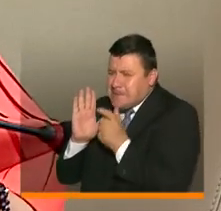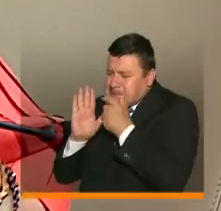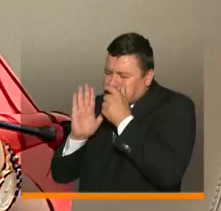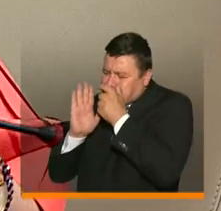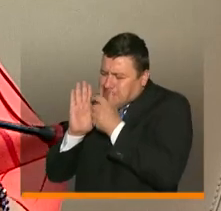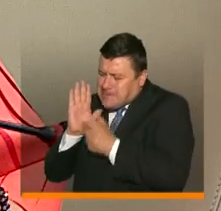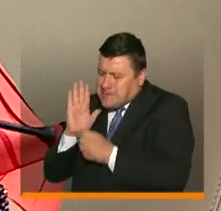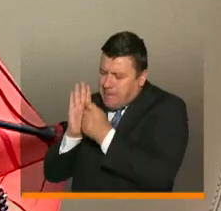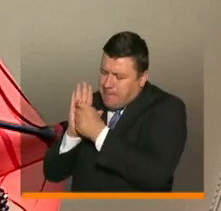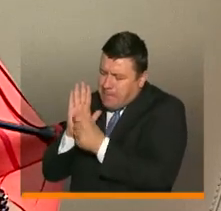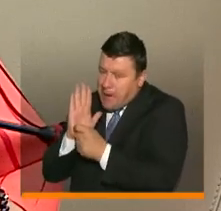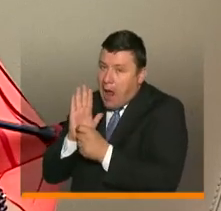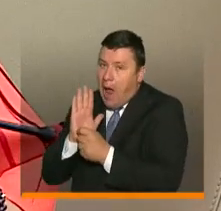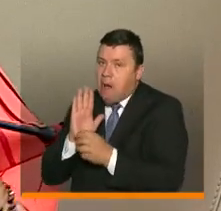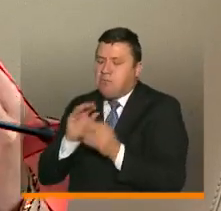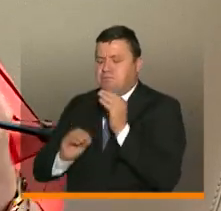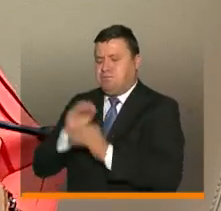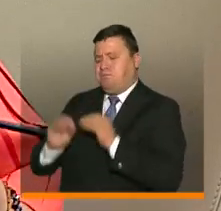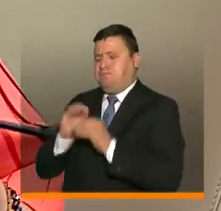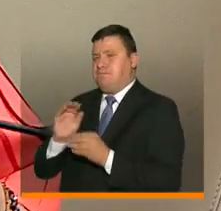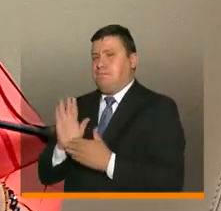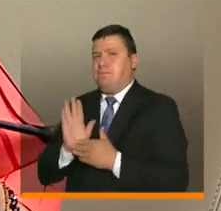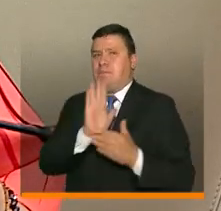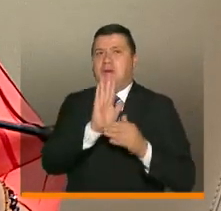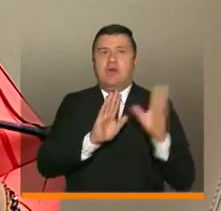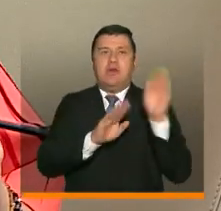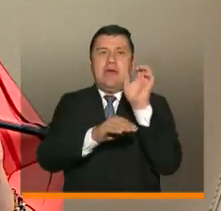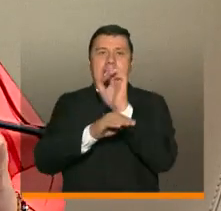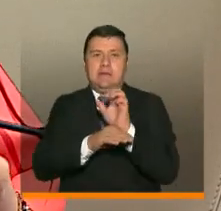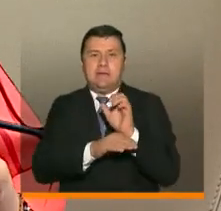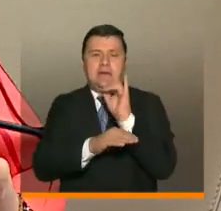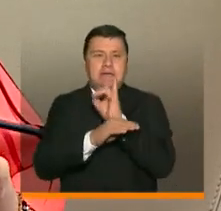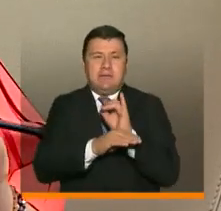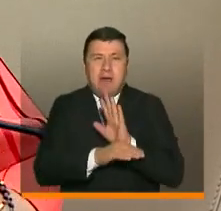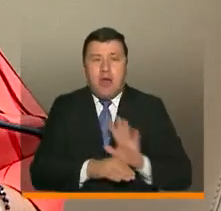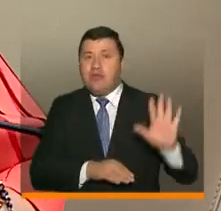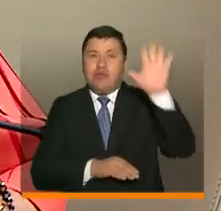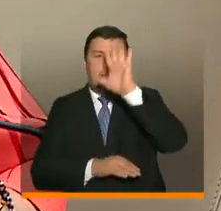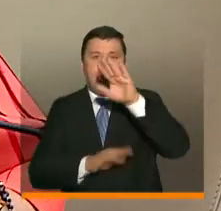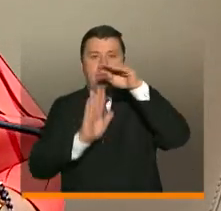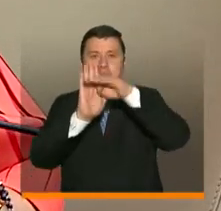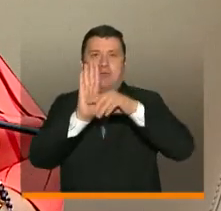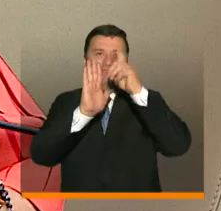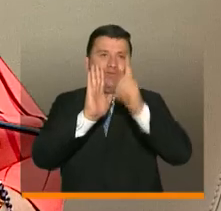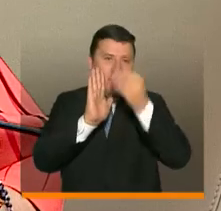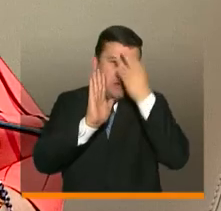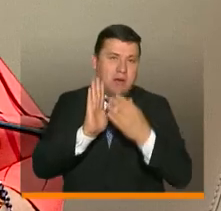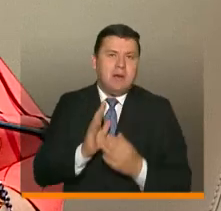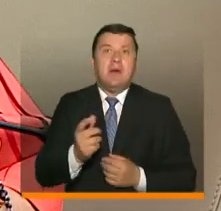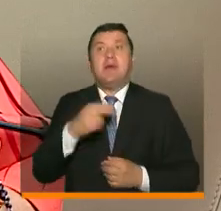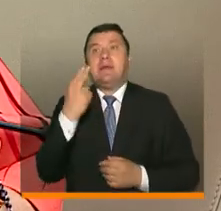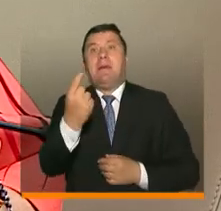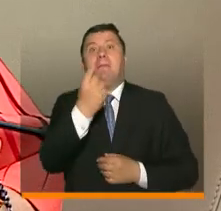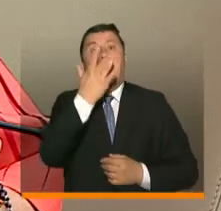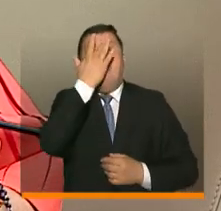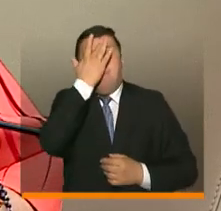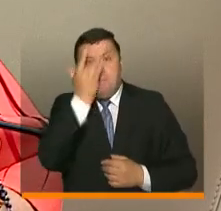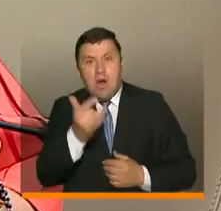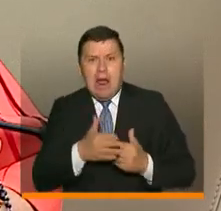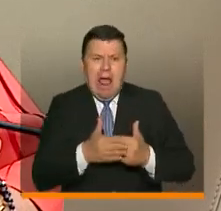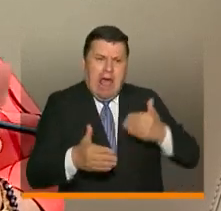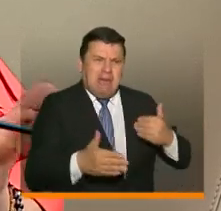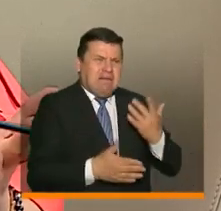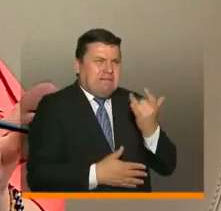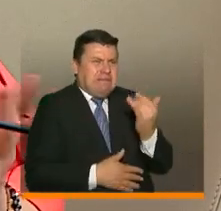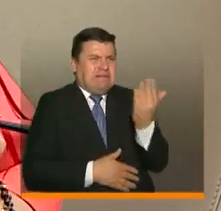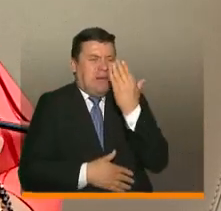construir en las distintas regiones del país y en las distintas instituciones los protocolos. Reiteradamente nos preguntan que por qué la antelación,